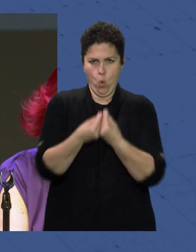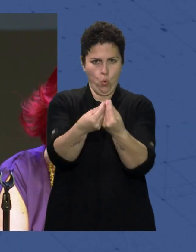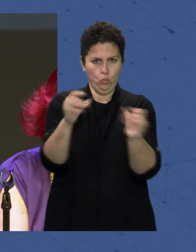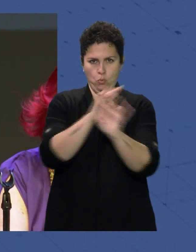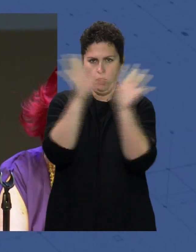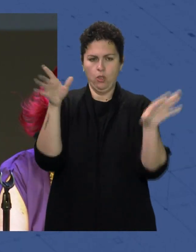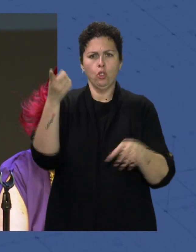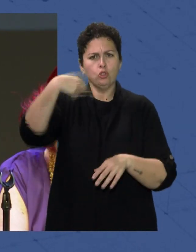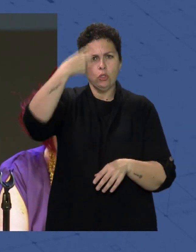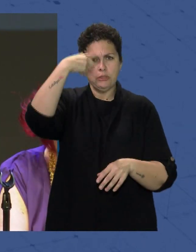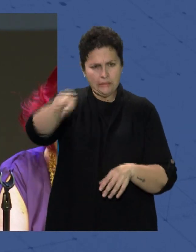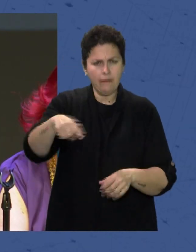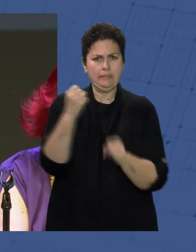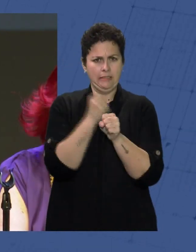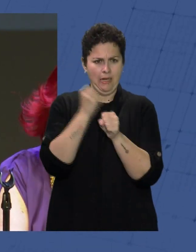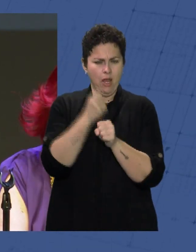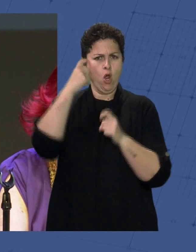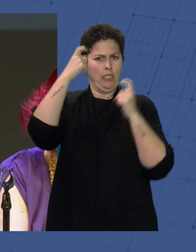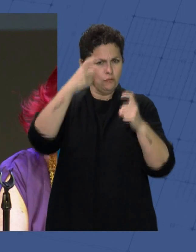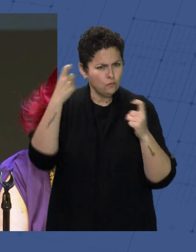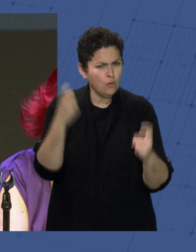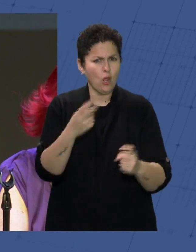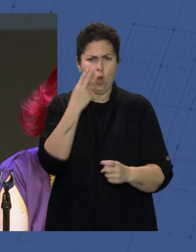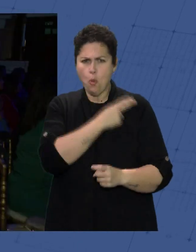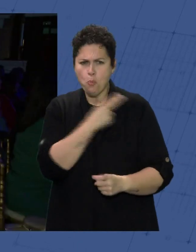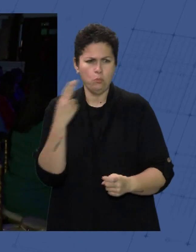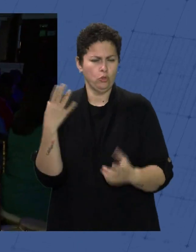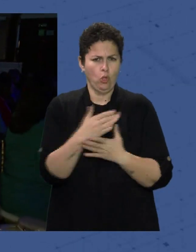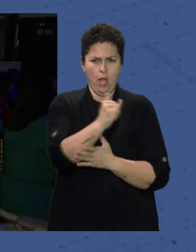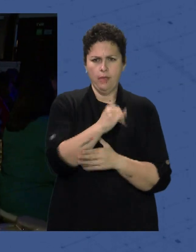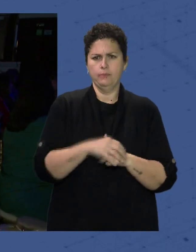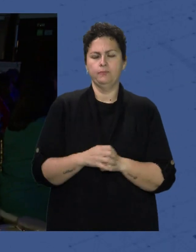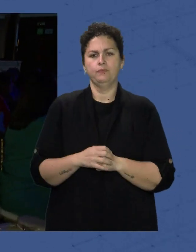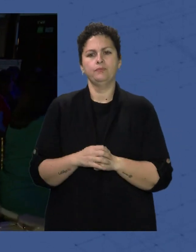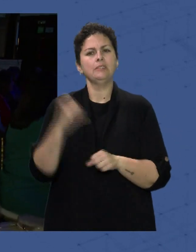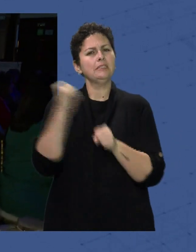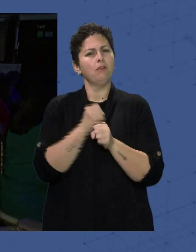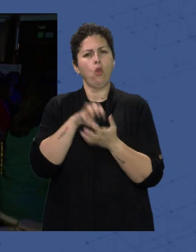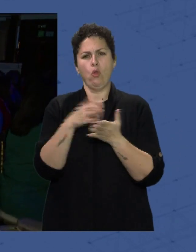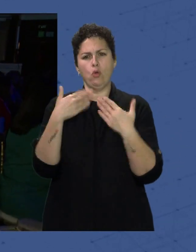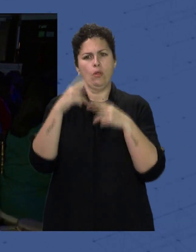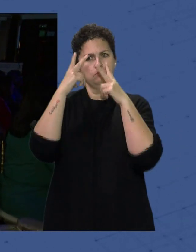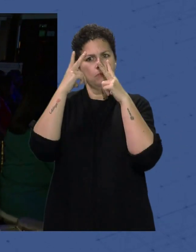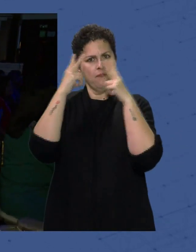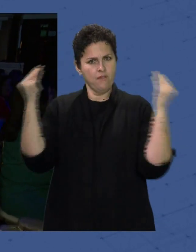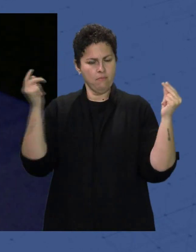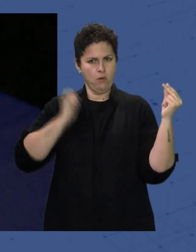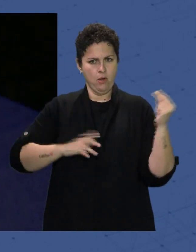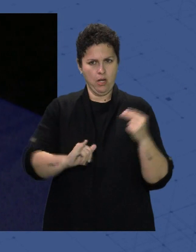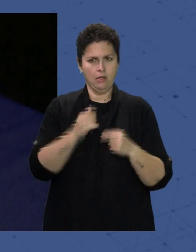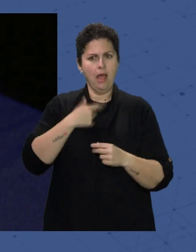consciente del trabajo que realizáis, del esfuerzo, del sacrificio, del compromiso que tenéis Un trabajo, sin duda, el de los enfermeros Que además de